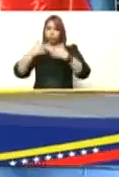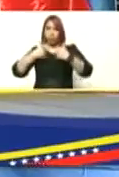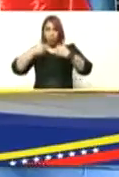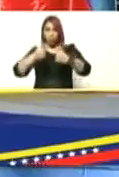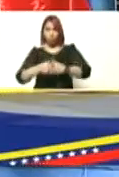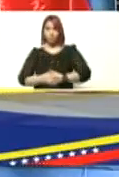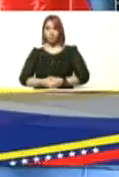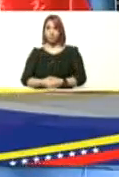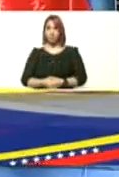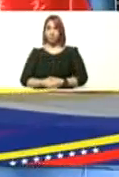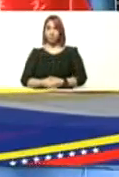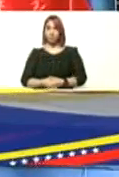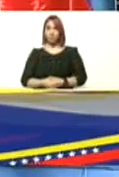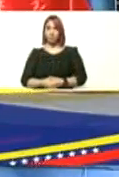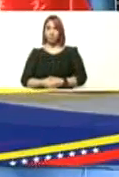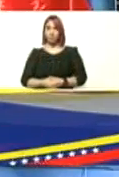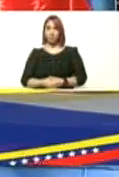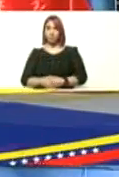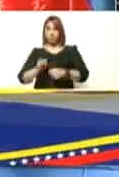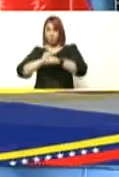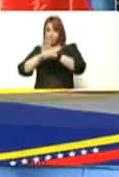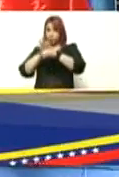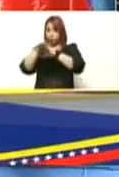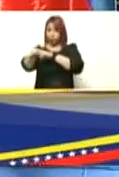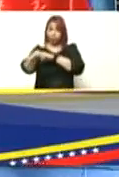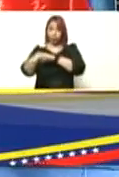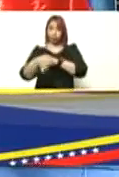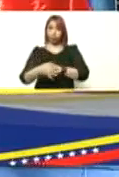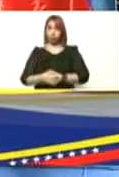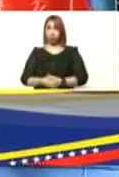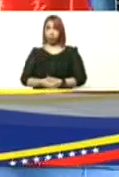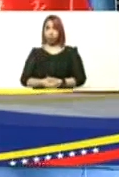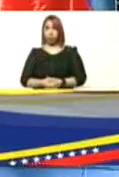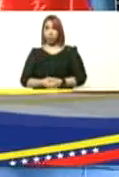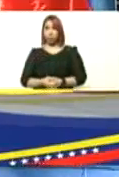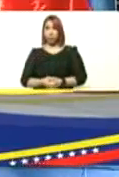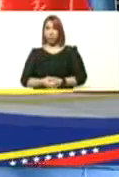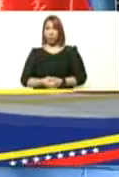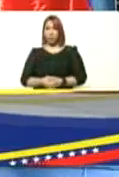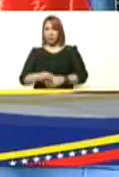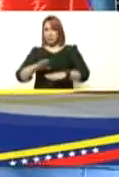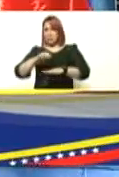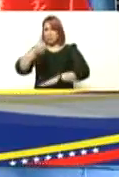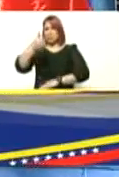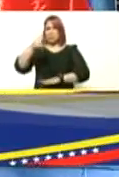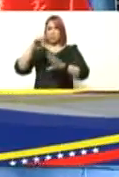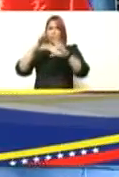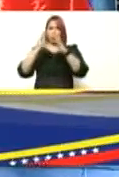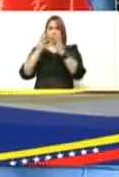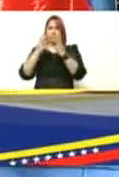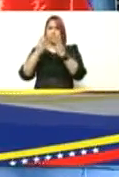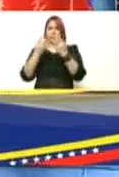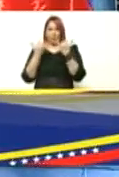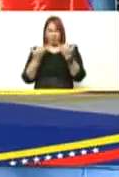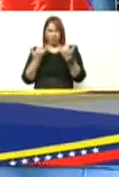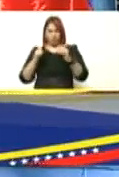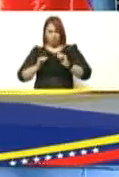efectivamente la variante micrón está de forma dominante en el planeta comienza a circular